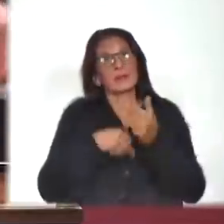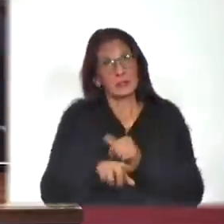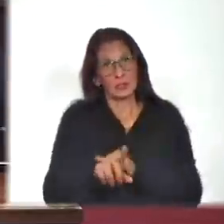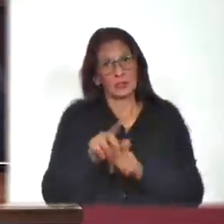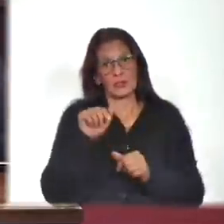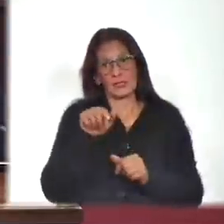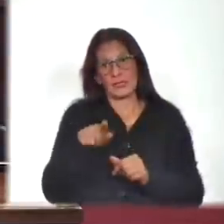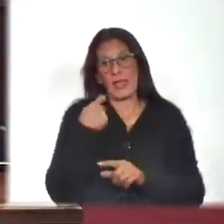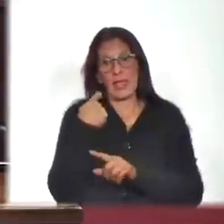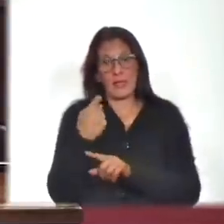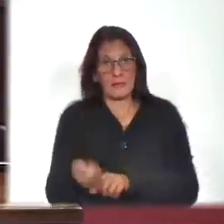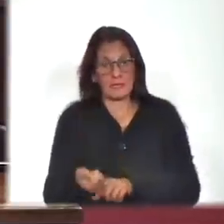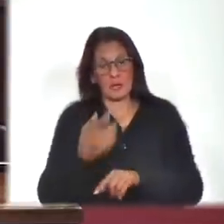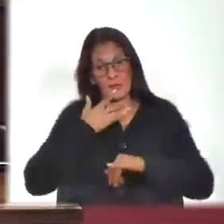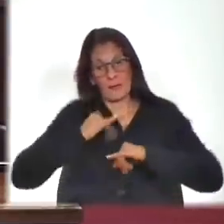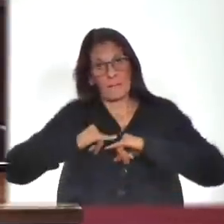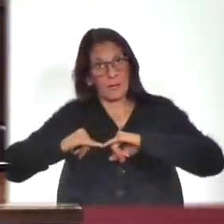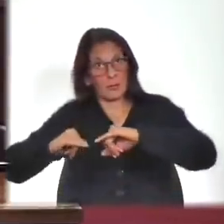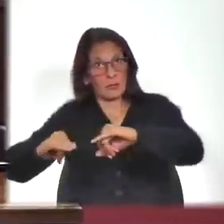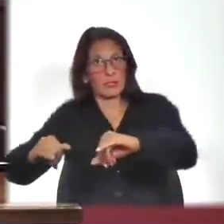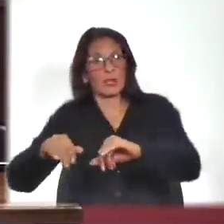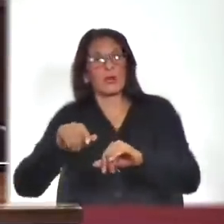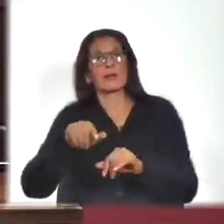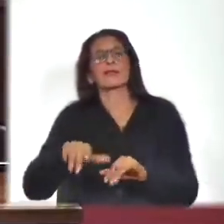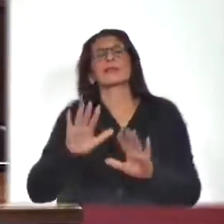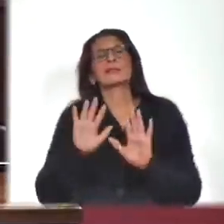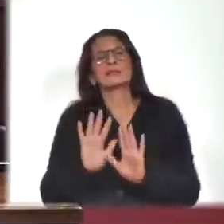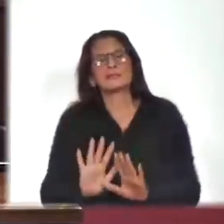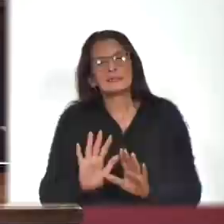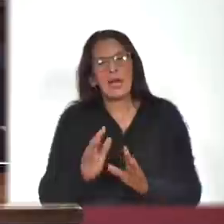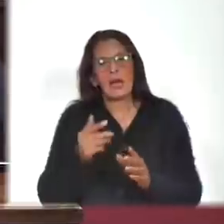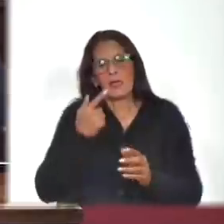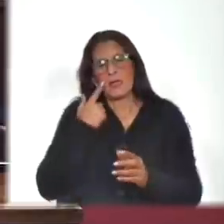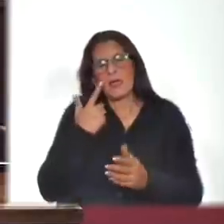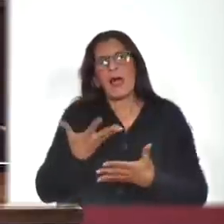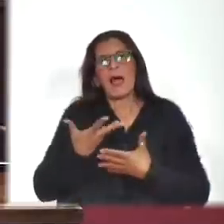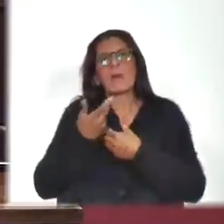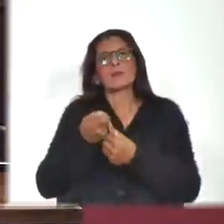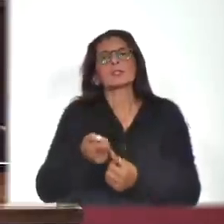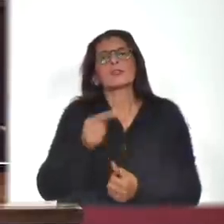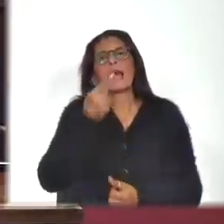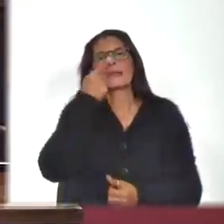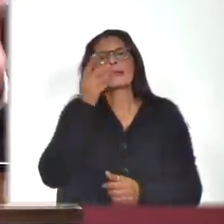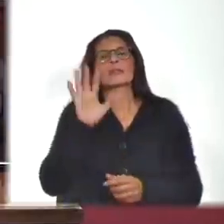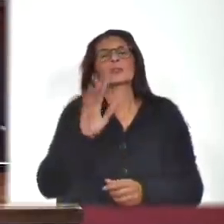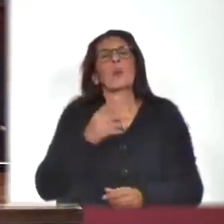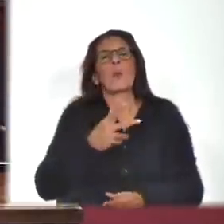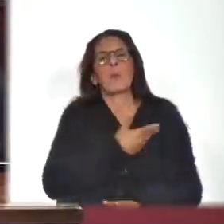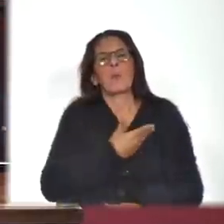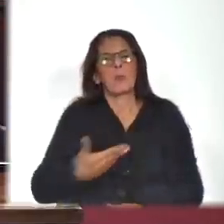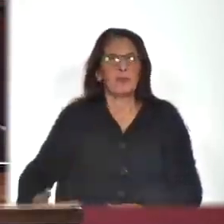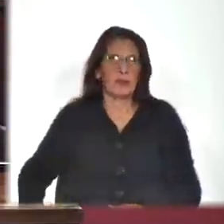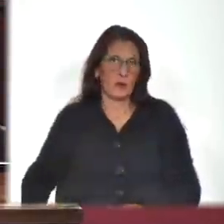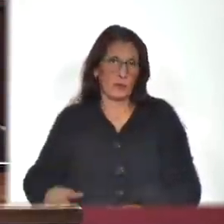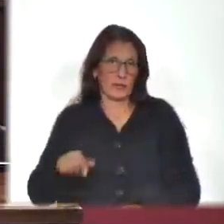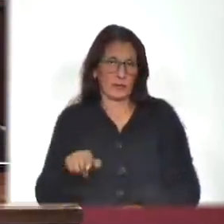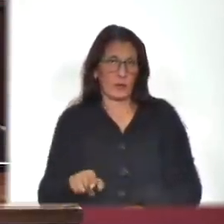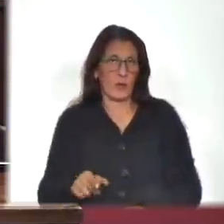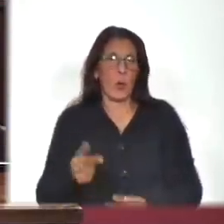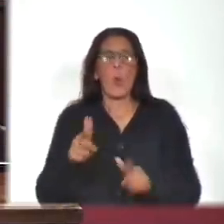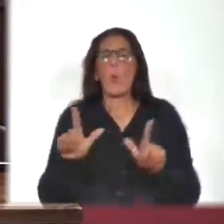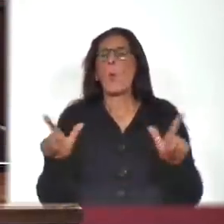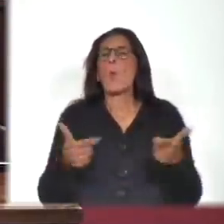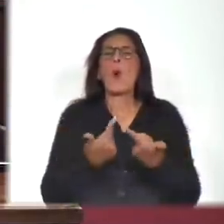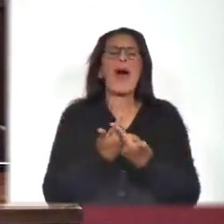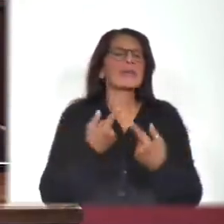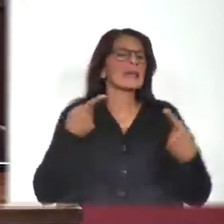acoge a los mecanismos de promoción de inversiones está contribuyendo a la realización del interés público, contribuye con el interés general. No hay